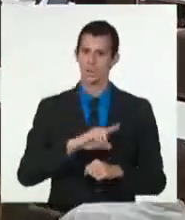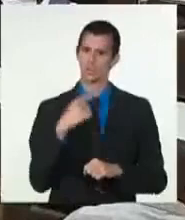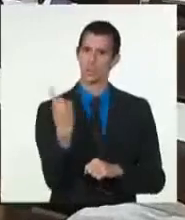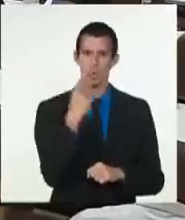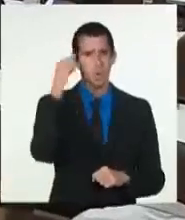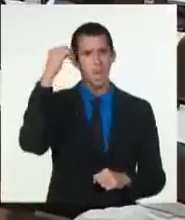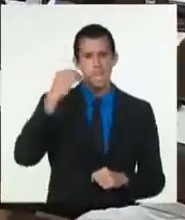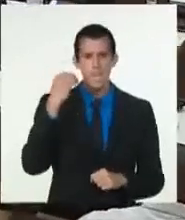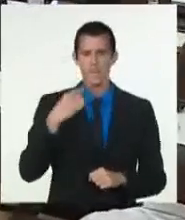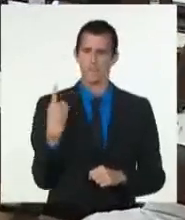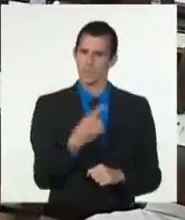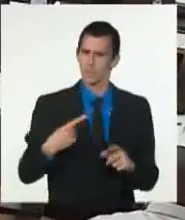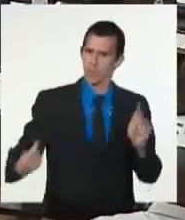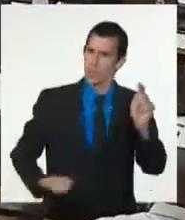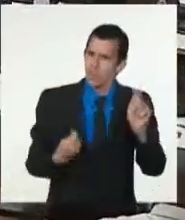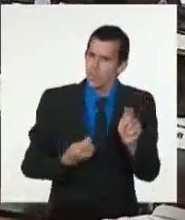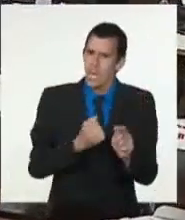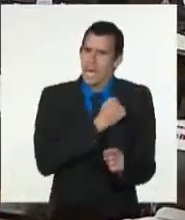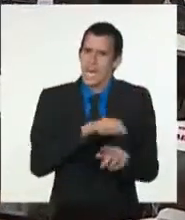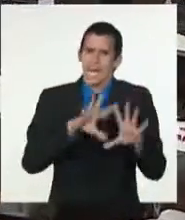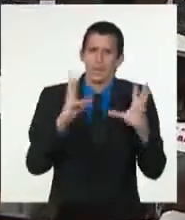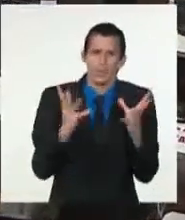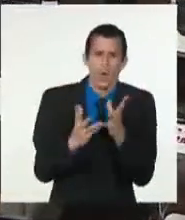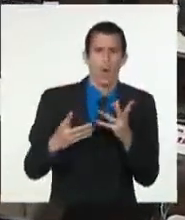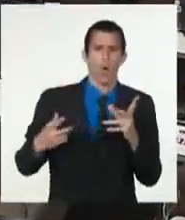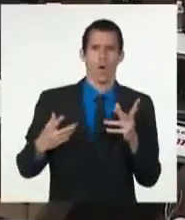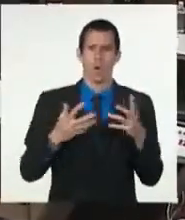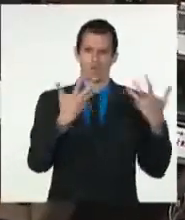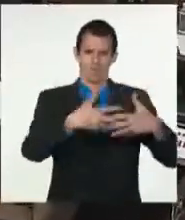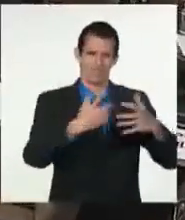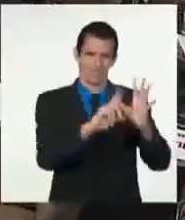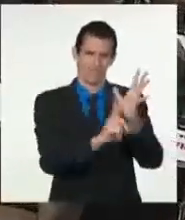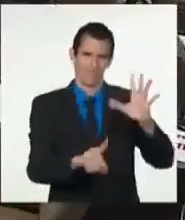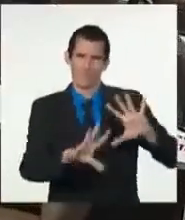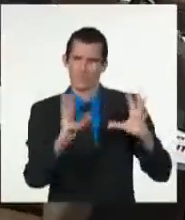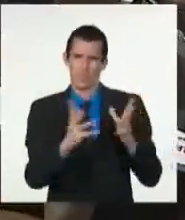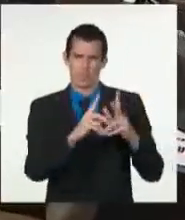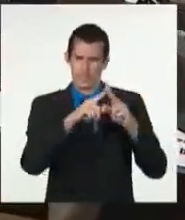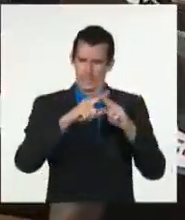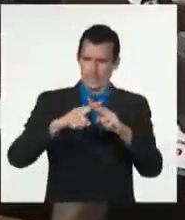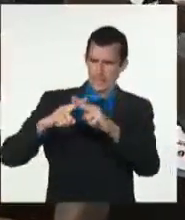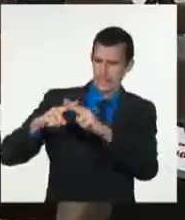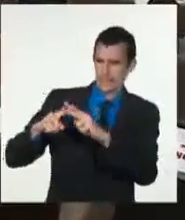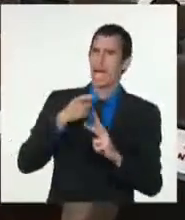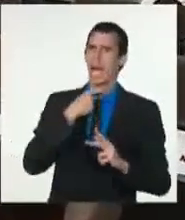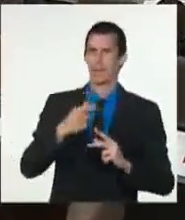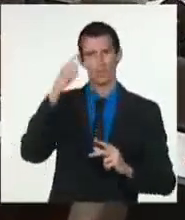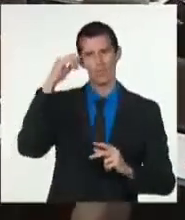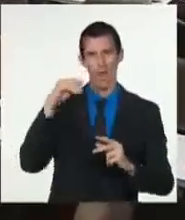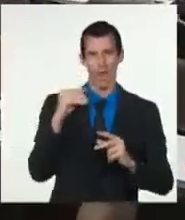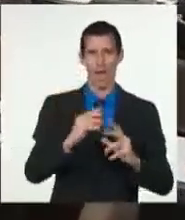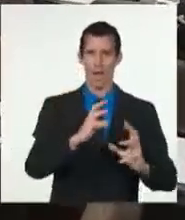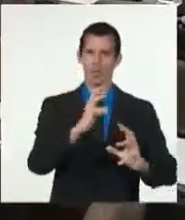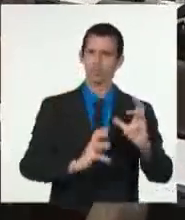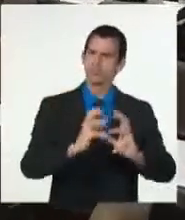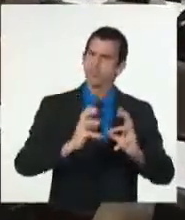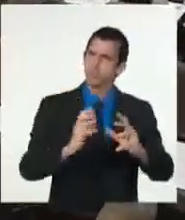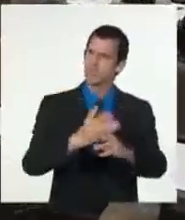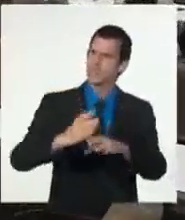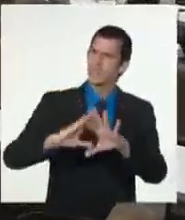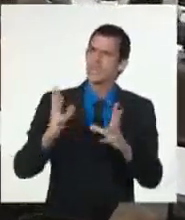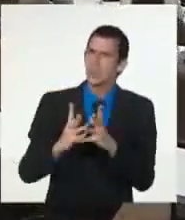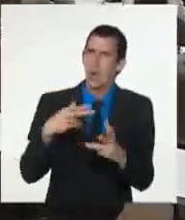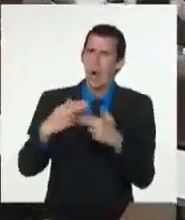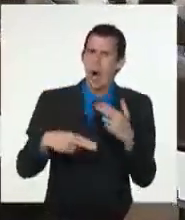consagración de los trabajadores del sector eléctrico, se han realizado mantenimientos a varias plantas térmicas y a motores de generación